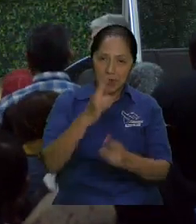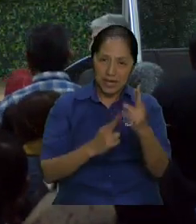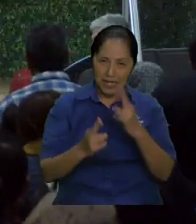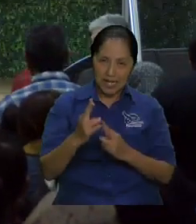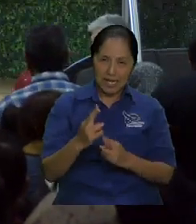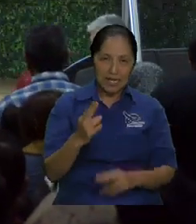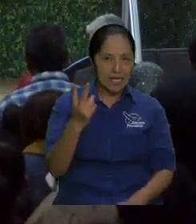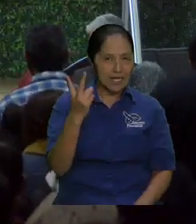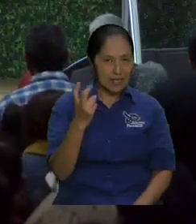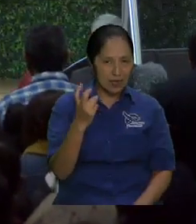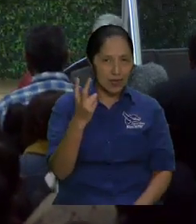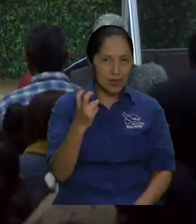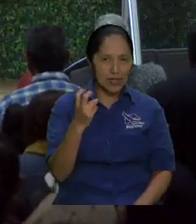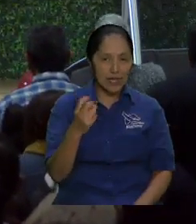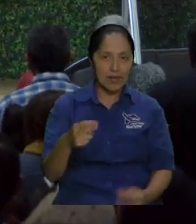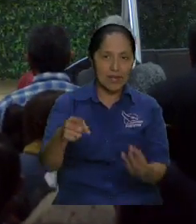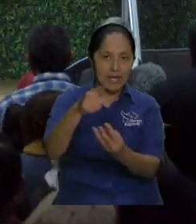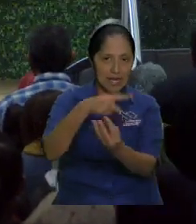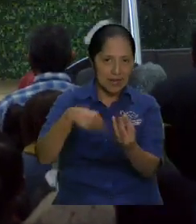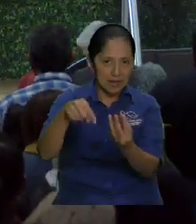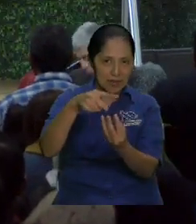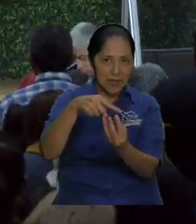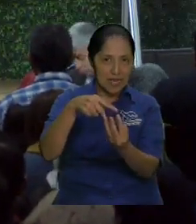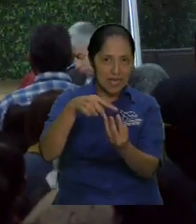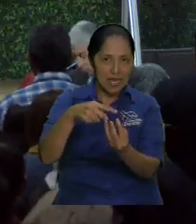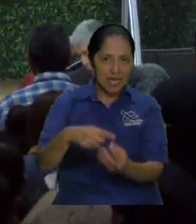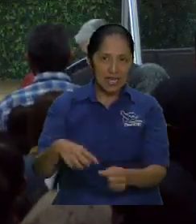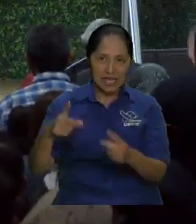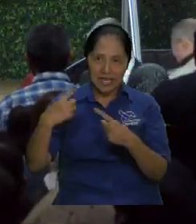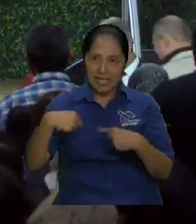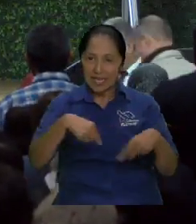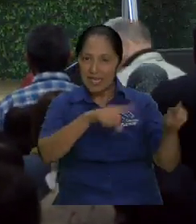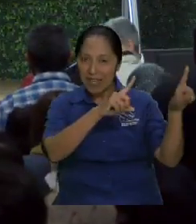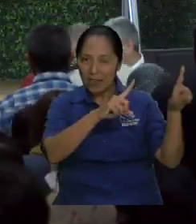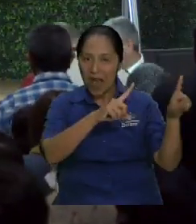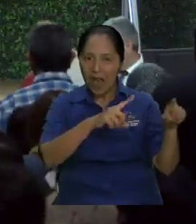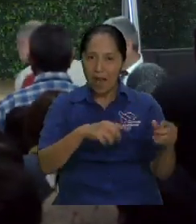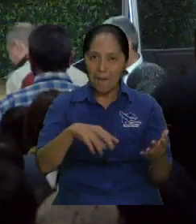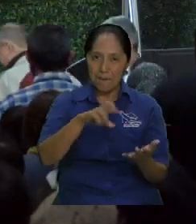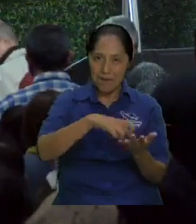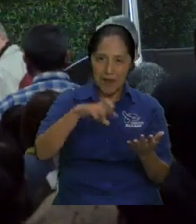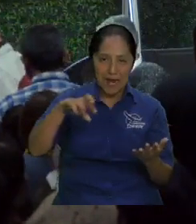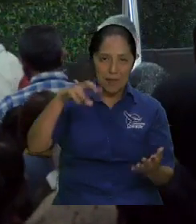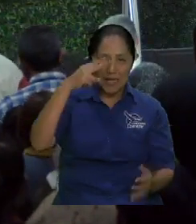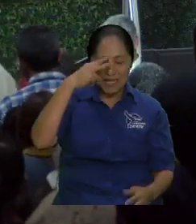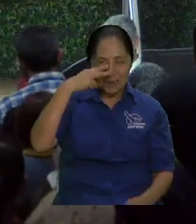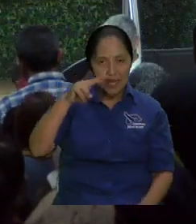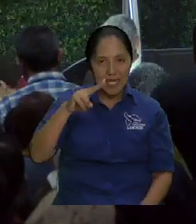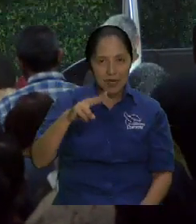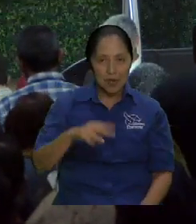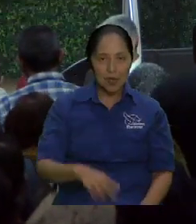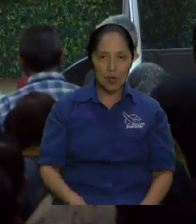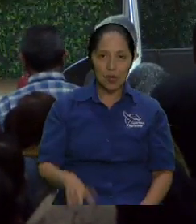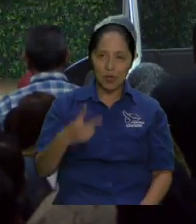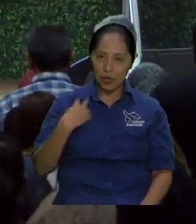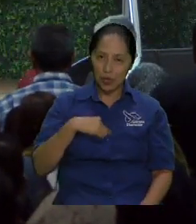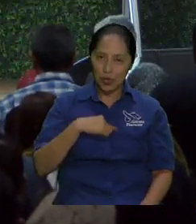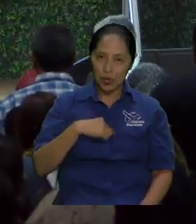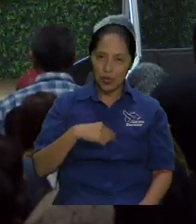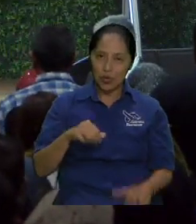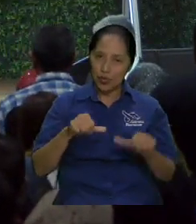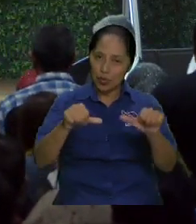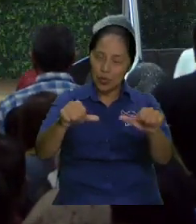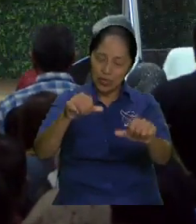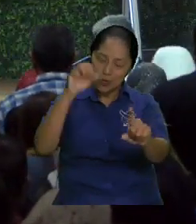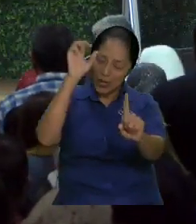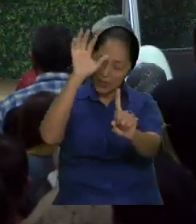flores en esa grada ahí paraditos bien bonitos y tienen que saber que esto que